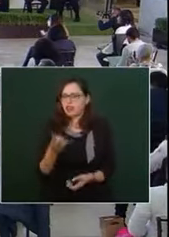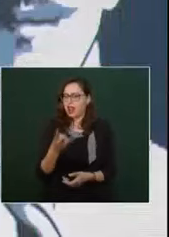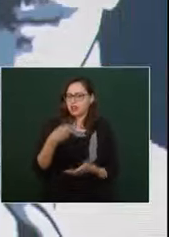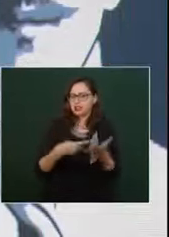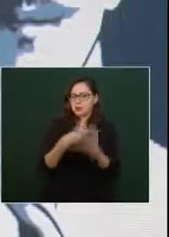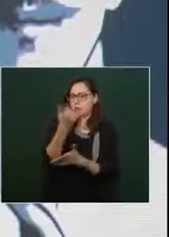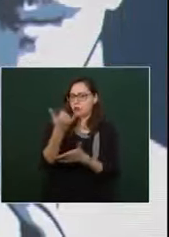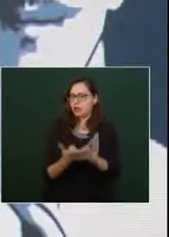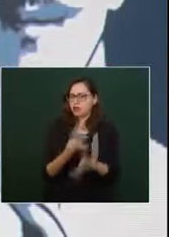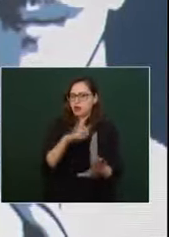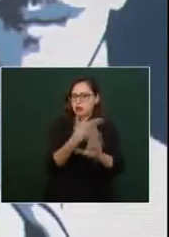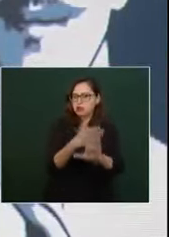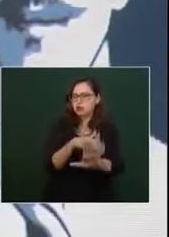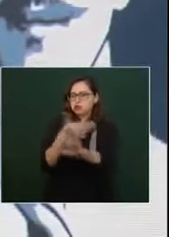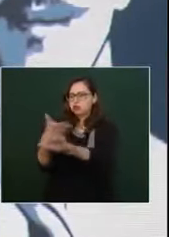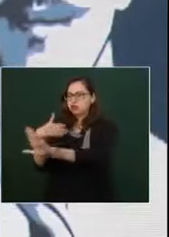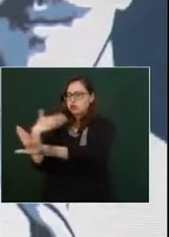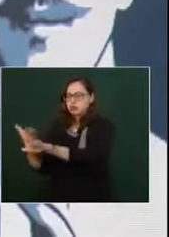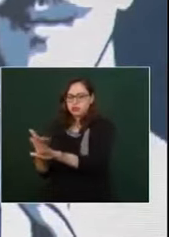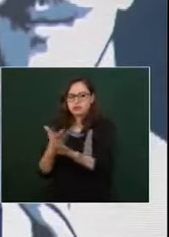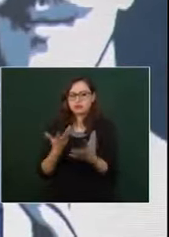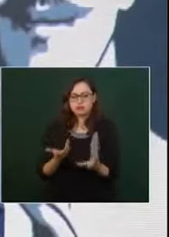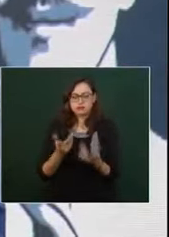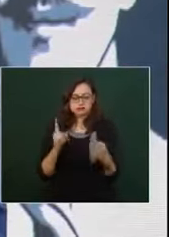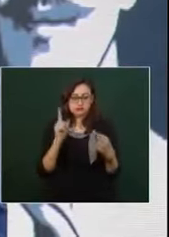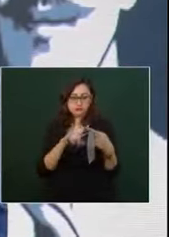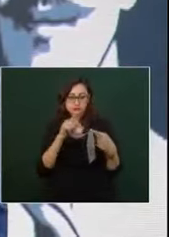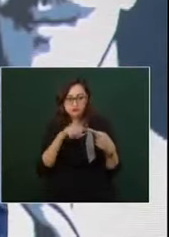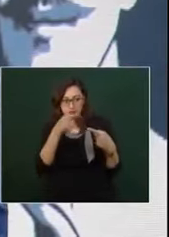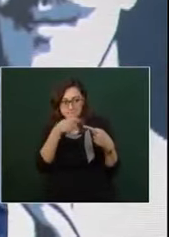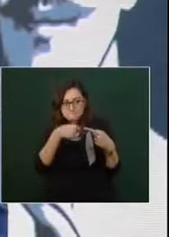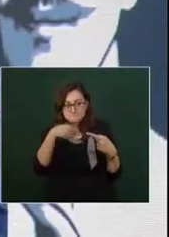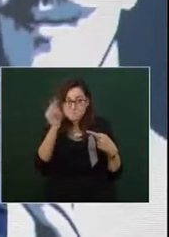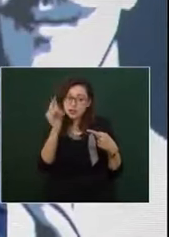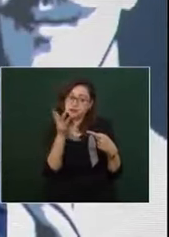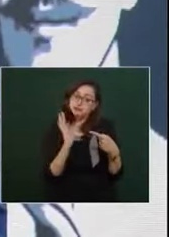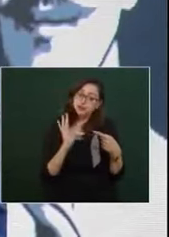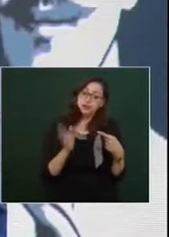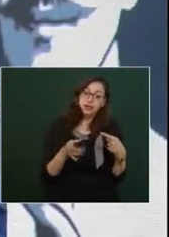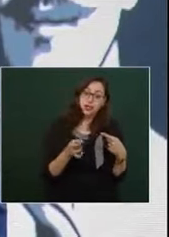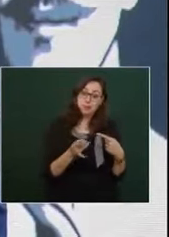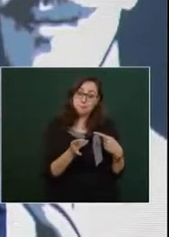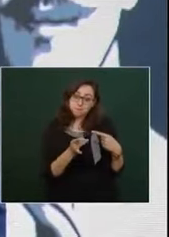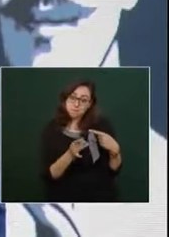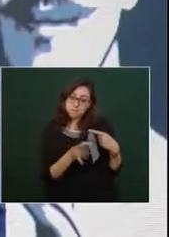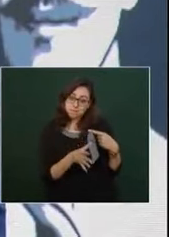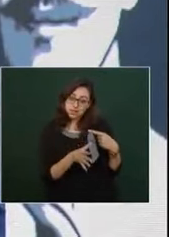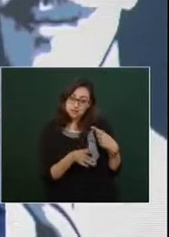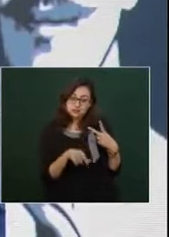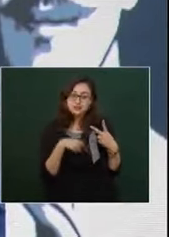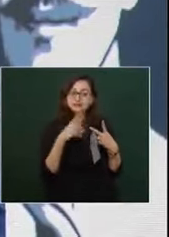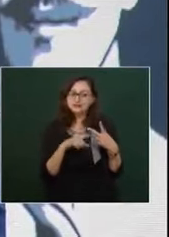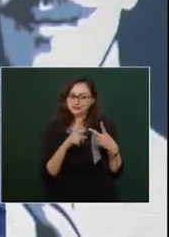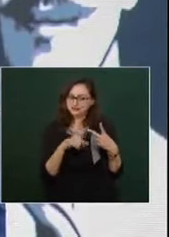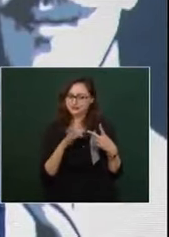ya va una y la refinería en julio.